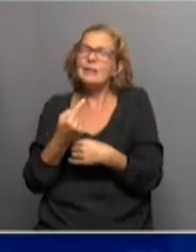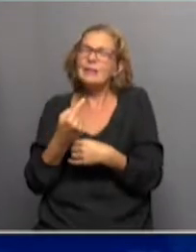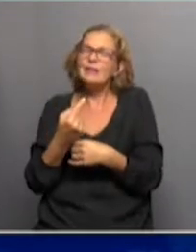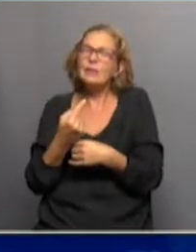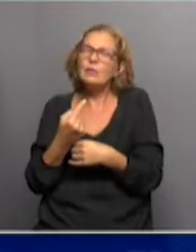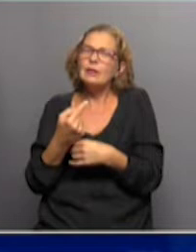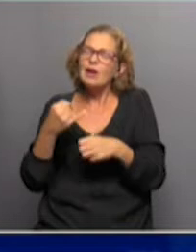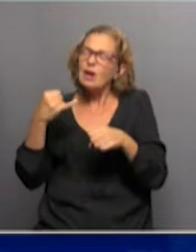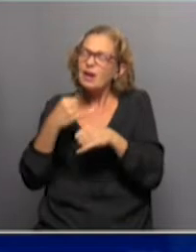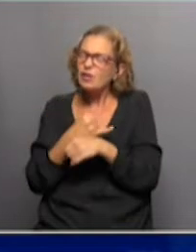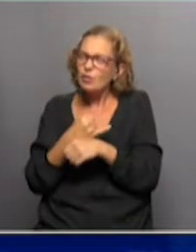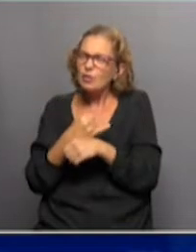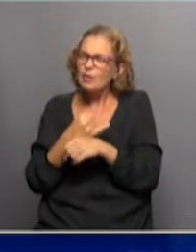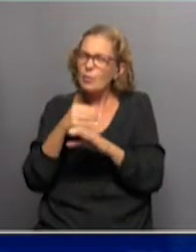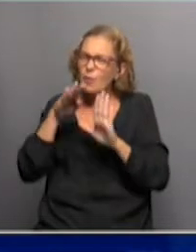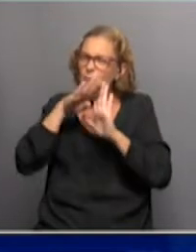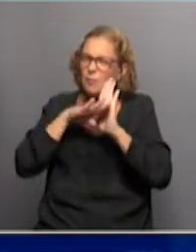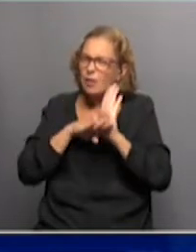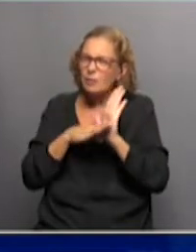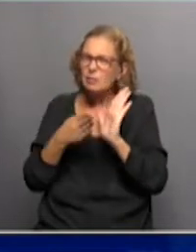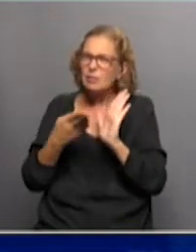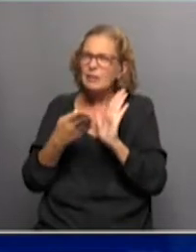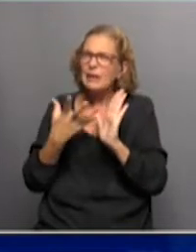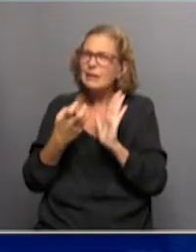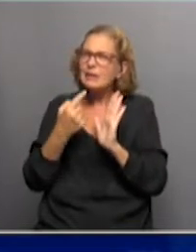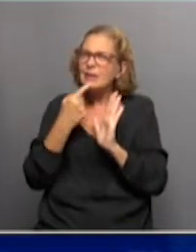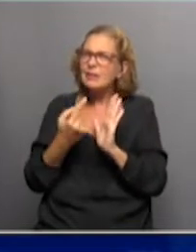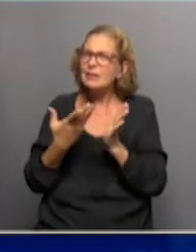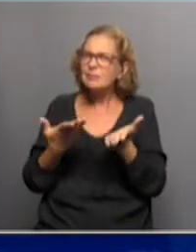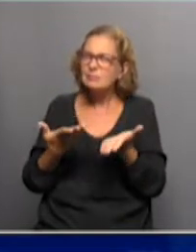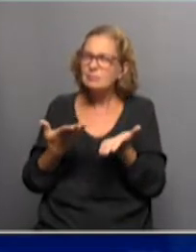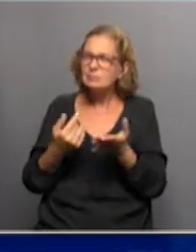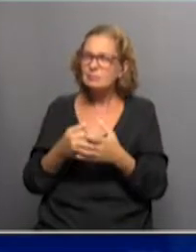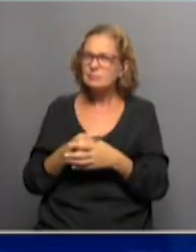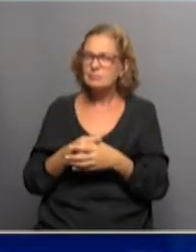esos errores programáticos y qué riesgo implican?